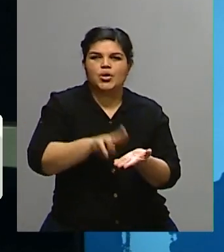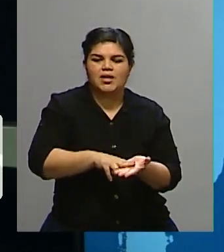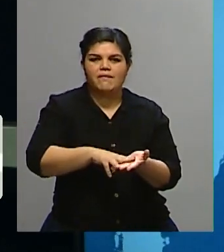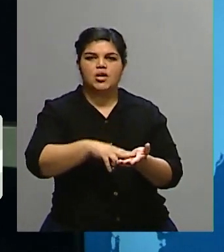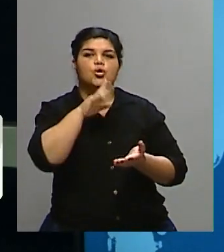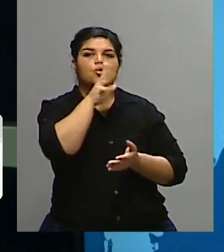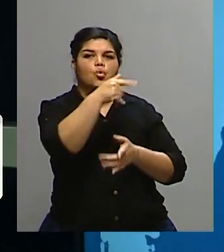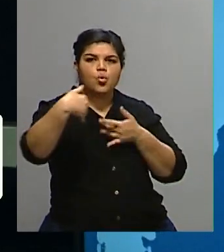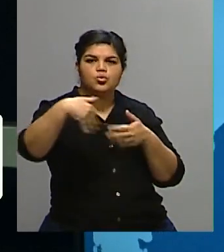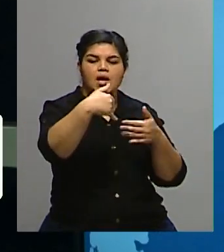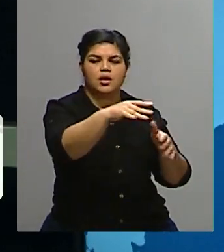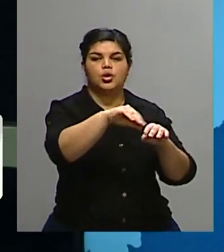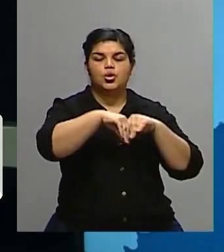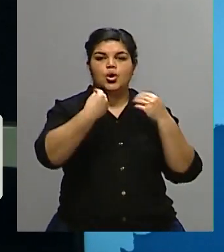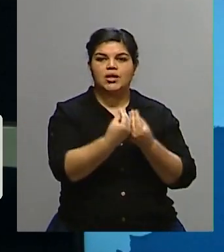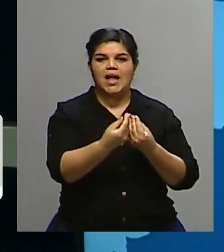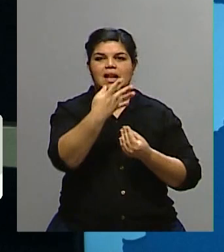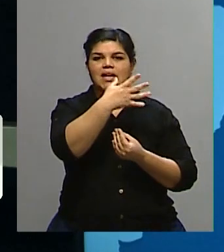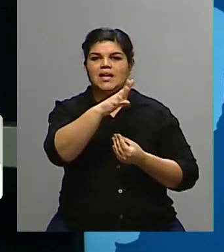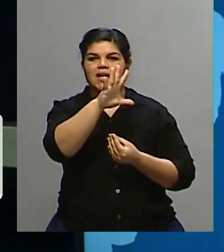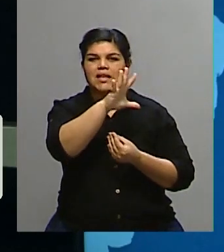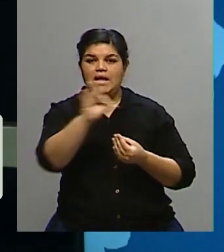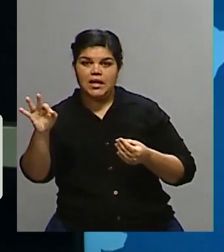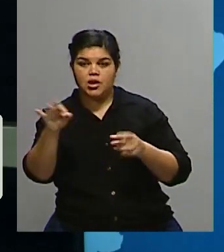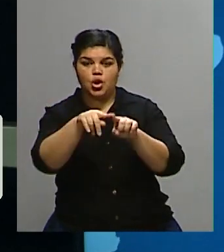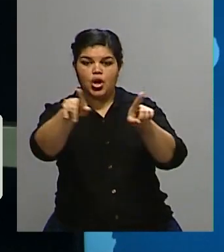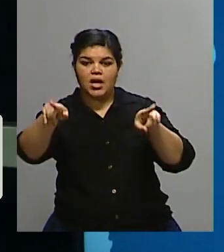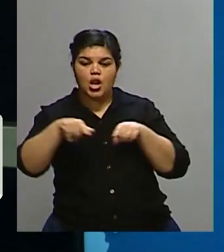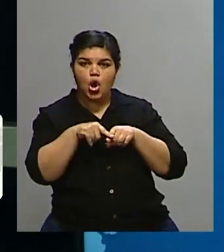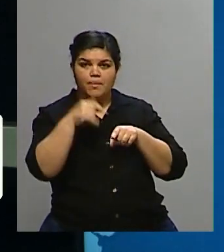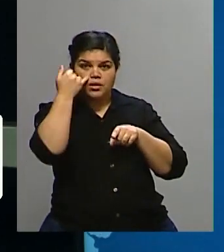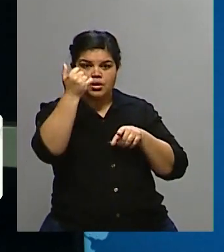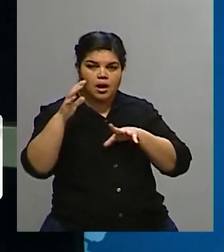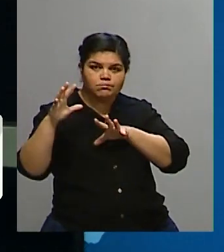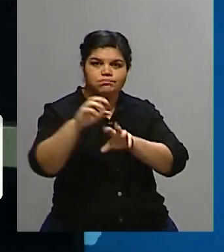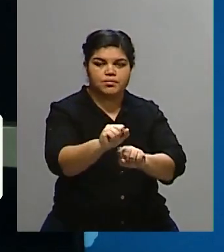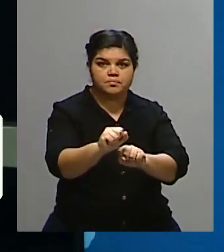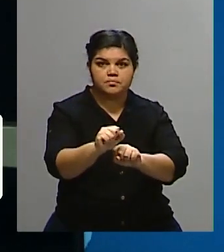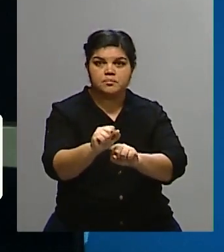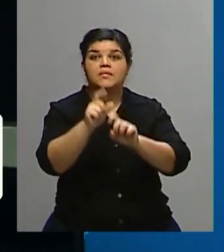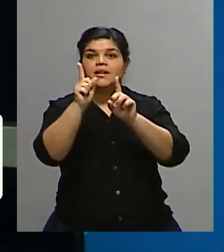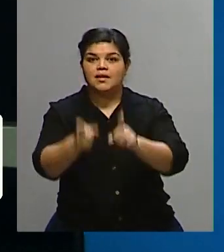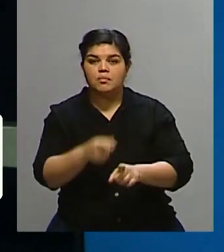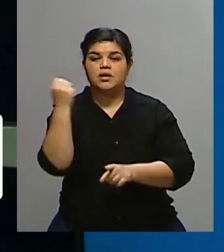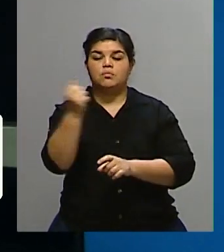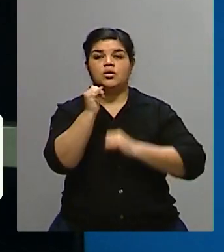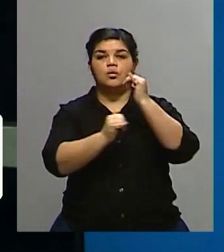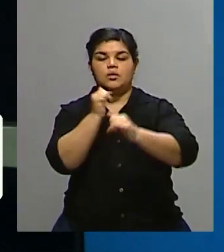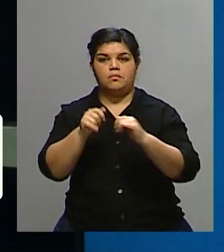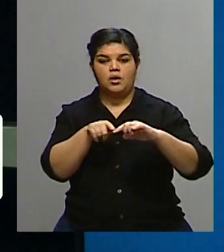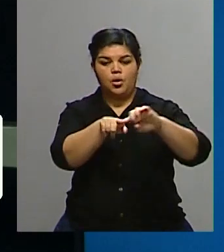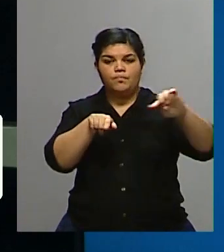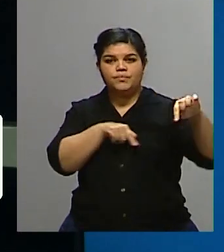últimos días hablaron de más de 500 kilómetros cuadrados, pero también hay que decir qué es lo que pasa del lado de Rusia. Voceros del Kremlin